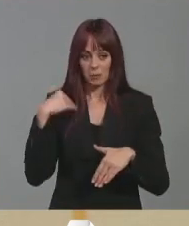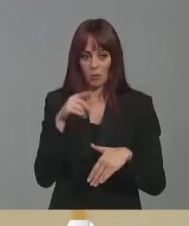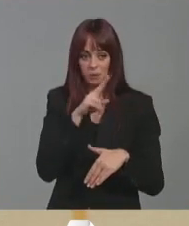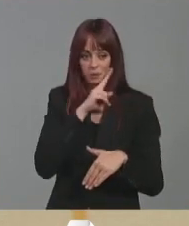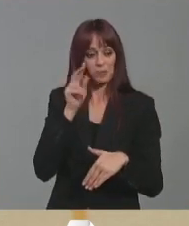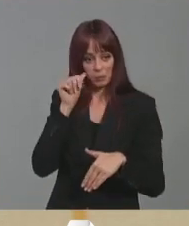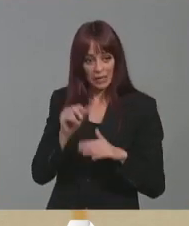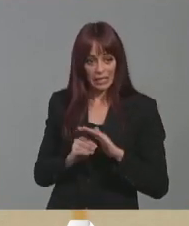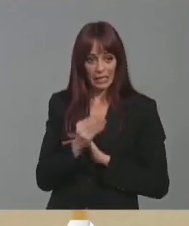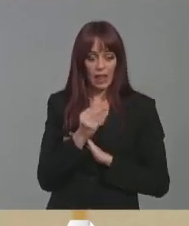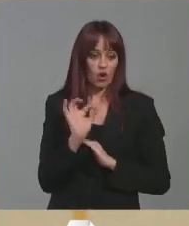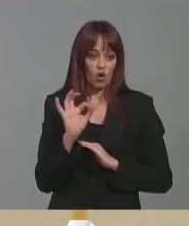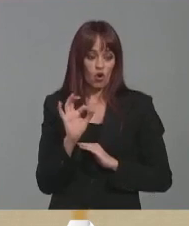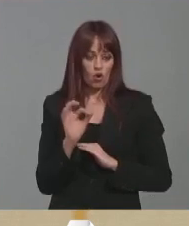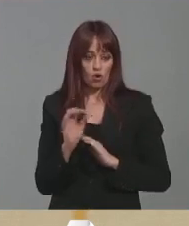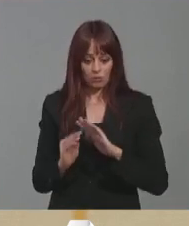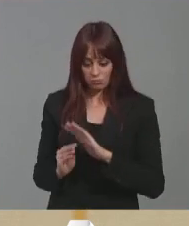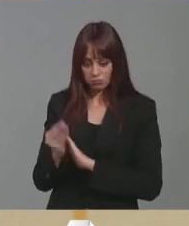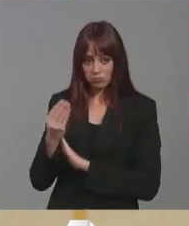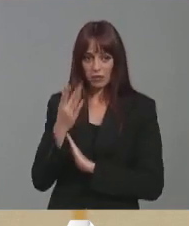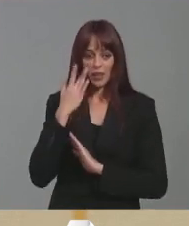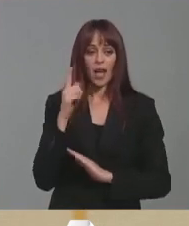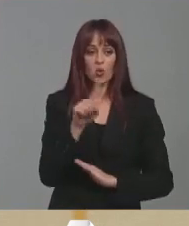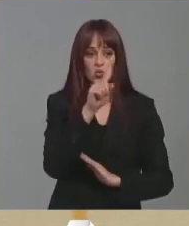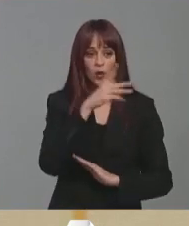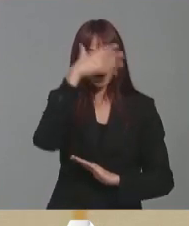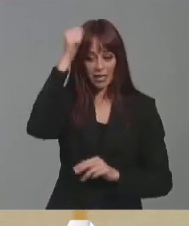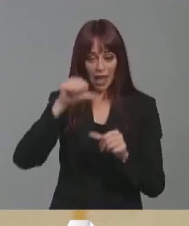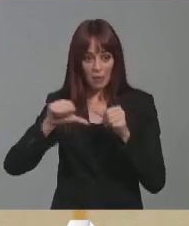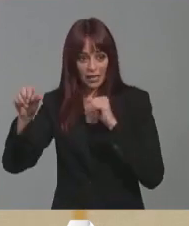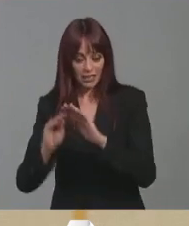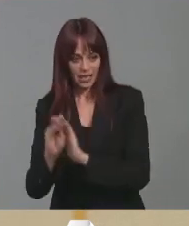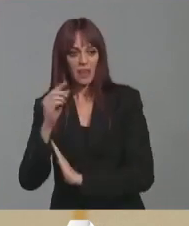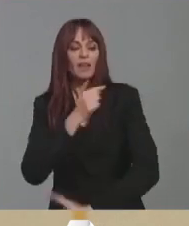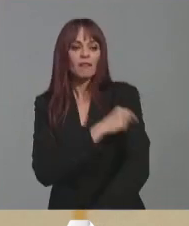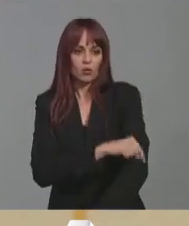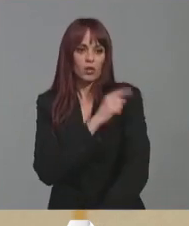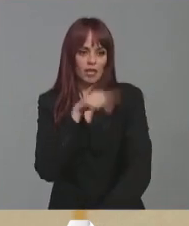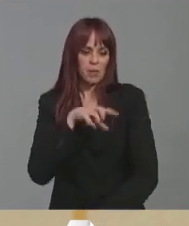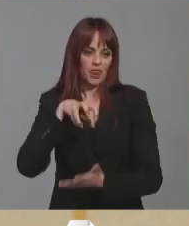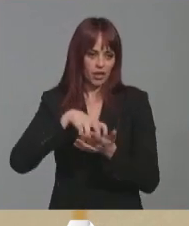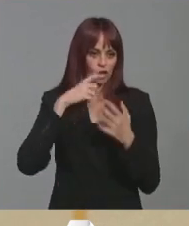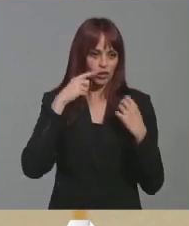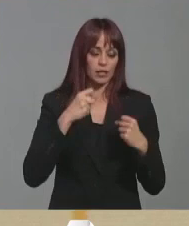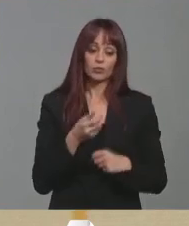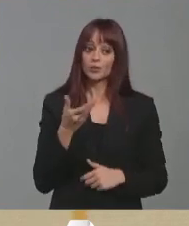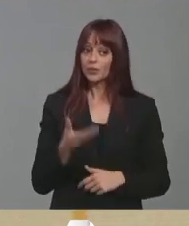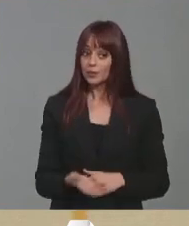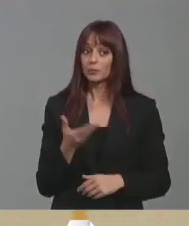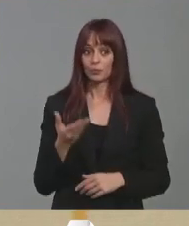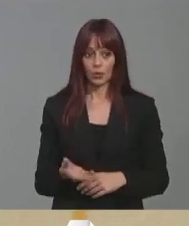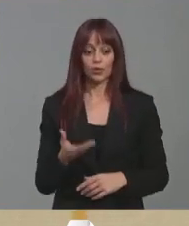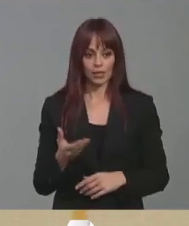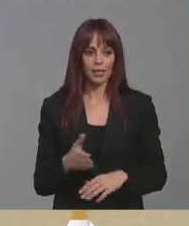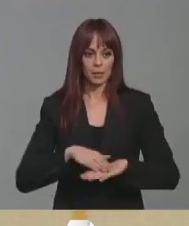como en los niños que nacieron a partir del 1 de abril y se les está vacunando en los centros de salud. Yo creo que esto es muy importante, lo que hace